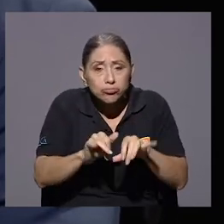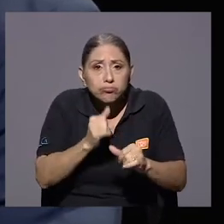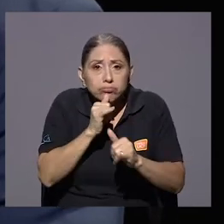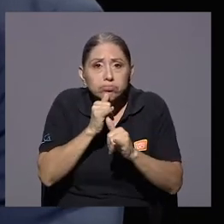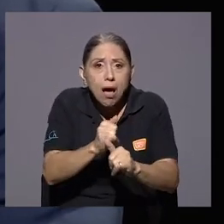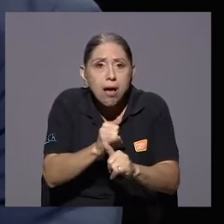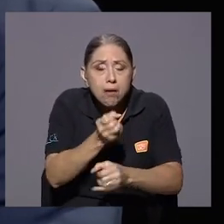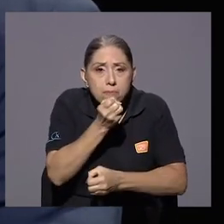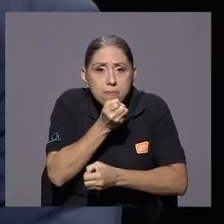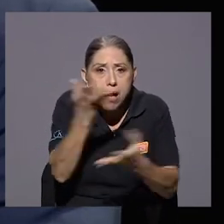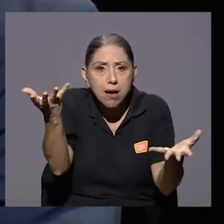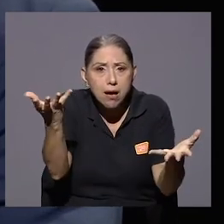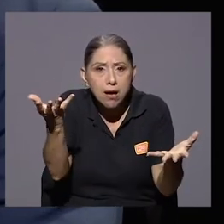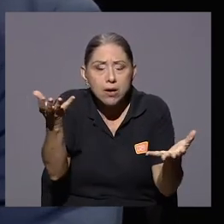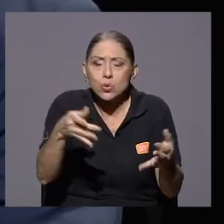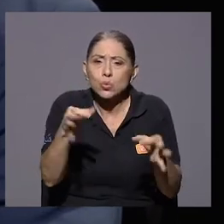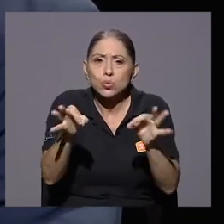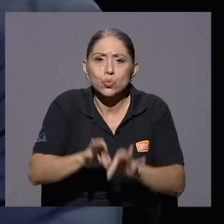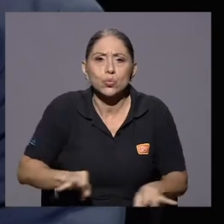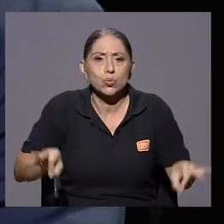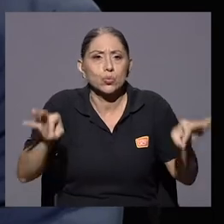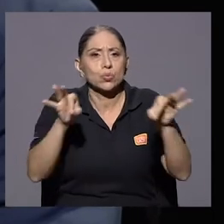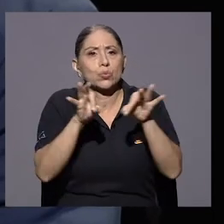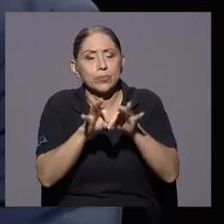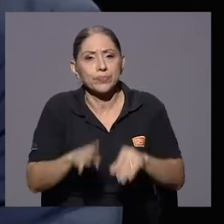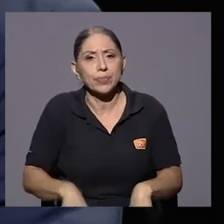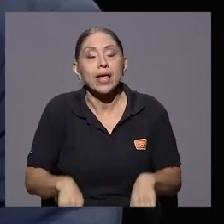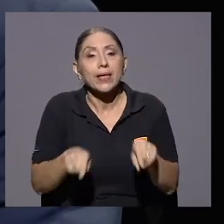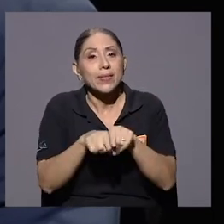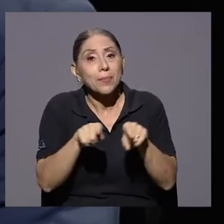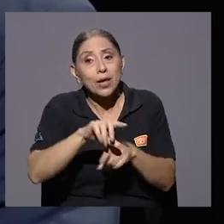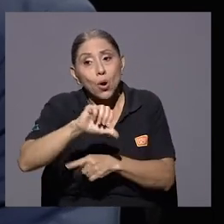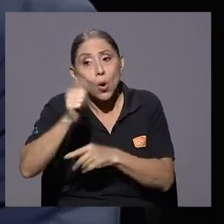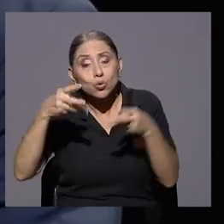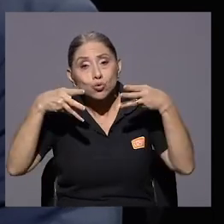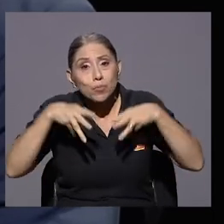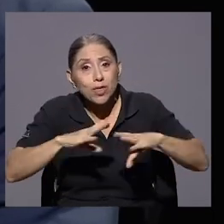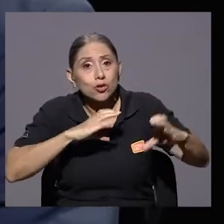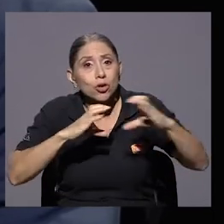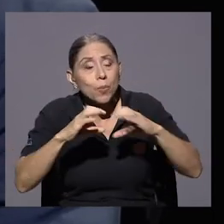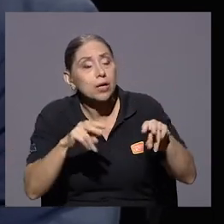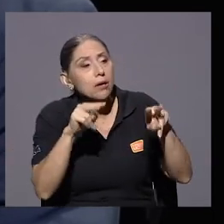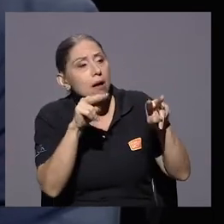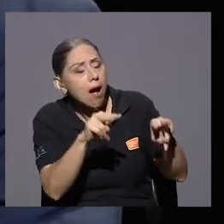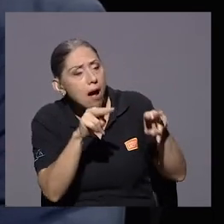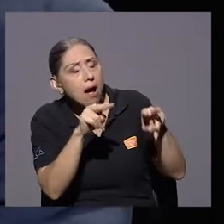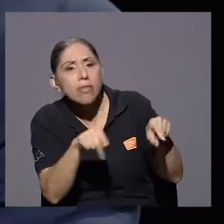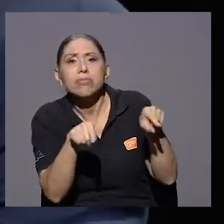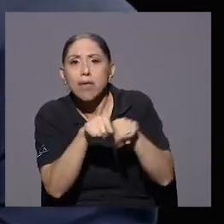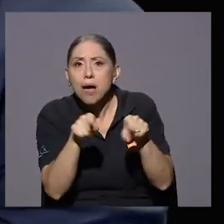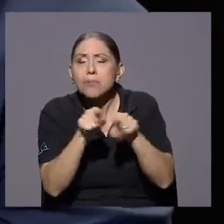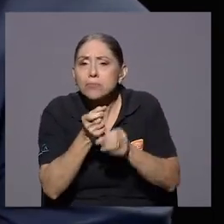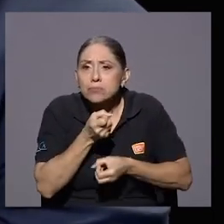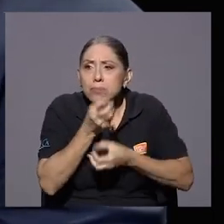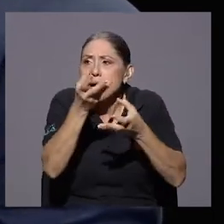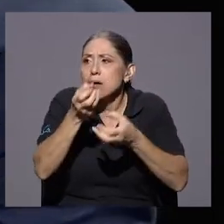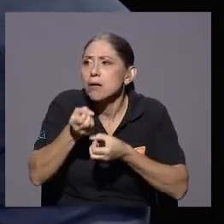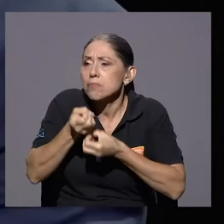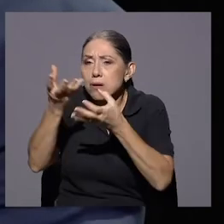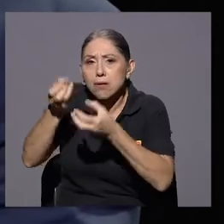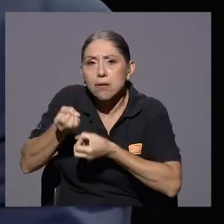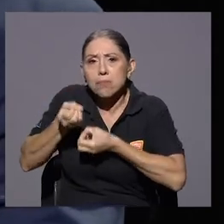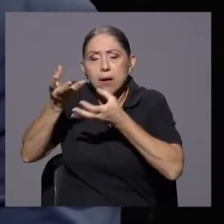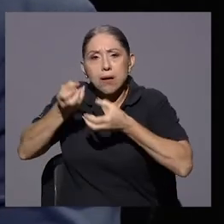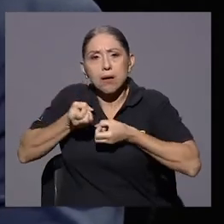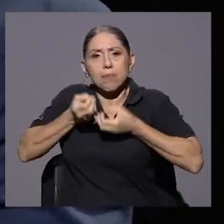Universitario hizo denuncias que nosotros les trasladamos, que fueron importantísimas, y otros medios hicieron réplica,